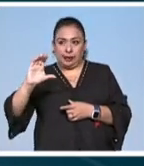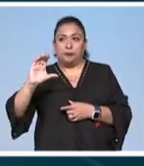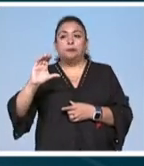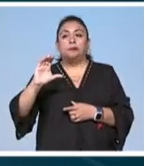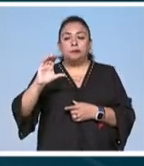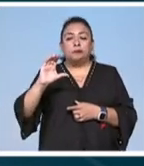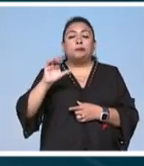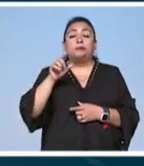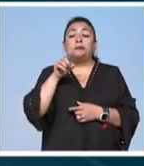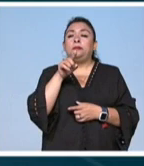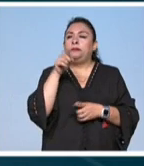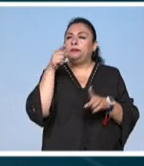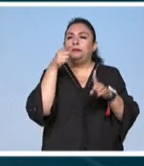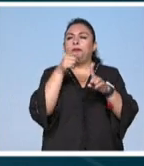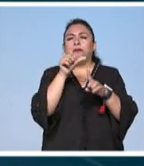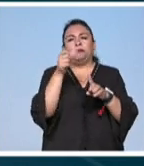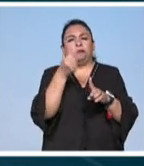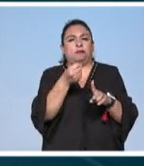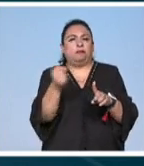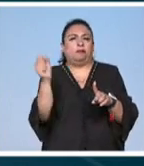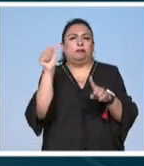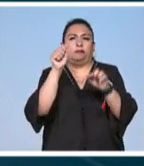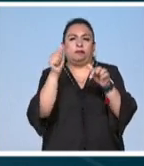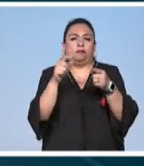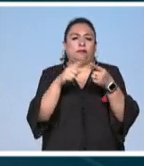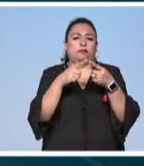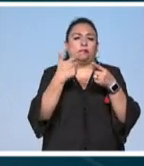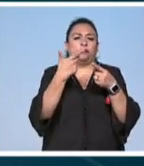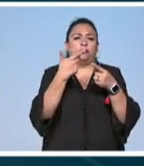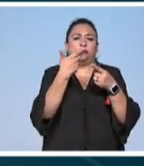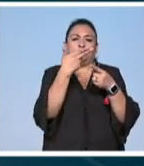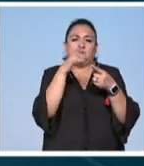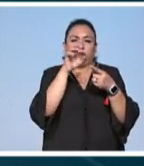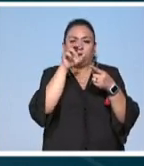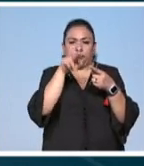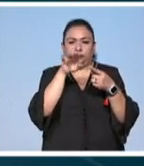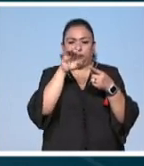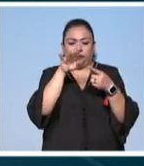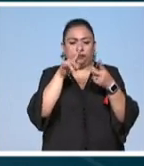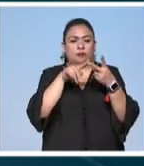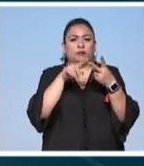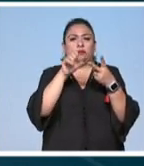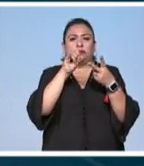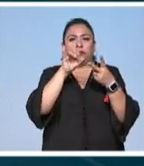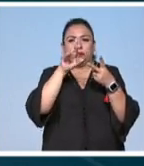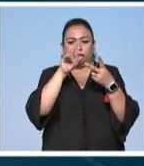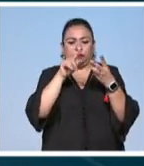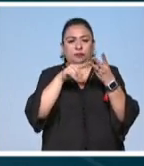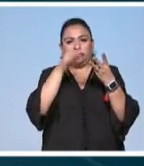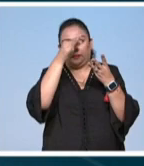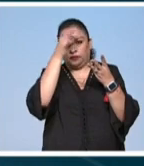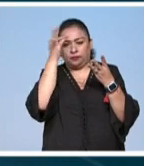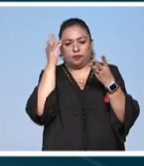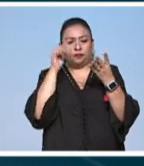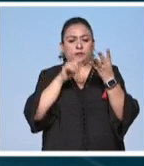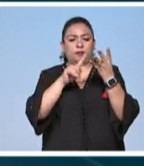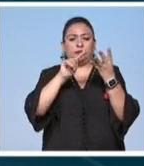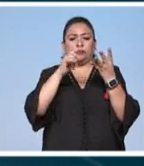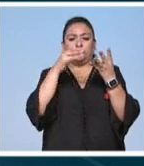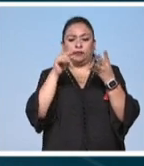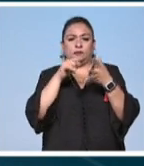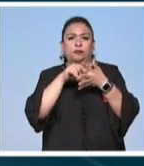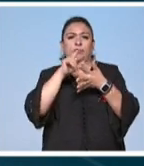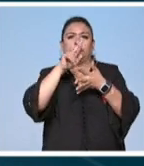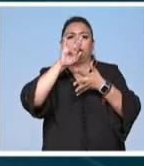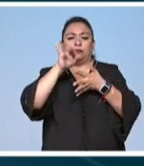dedicada a grandes artistas como helen escobedo david alfaro siqueiros frida calo rofino tamayo vicente